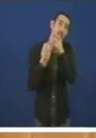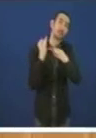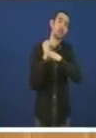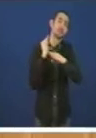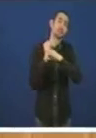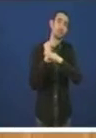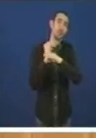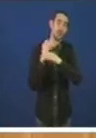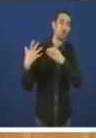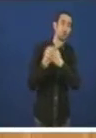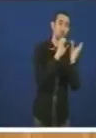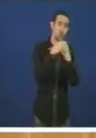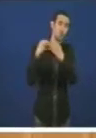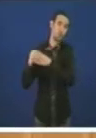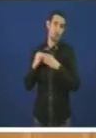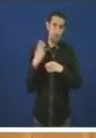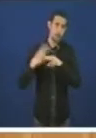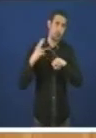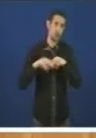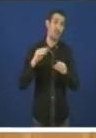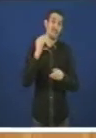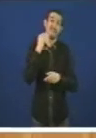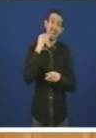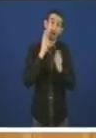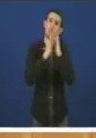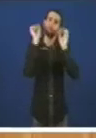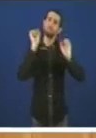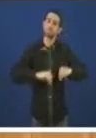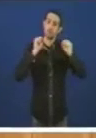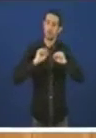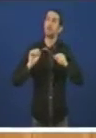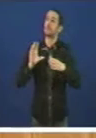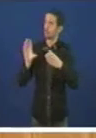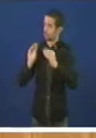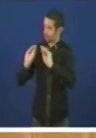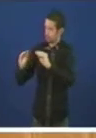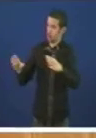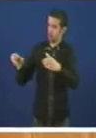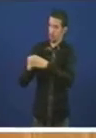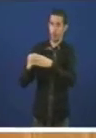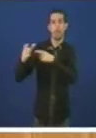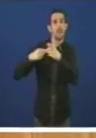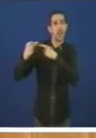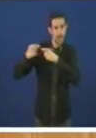todas as forzas políticas en Ferrol incluída a súa señor Parga incluído o bloque nacionalista galego